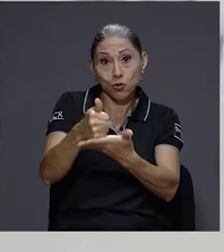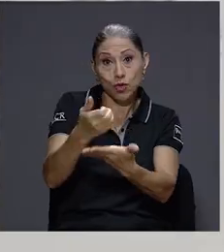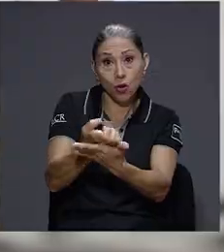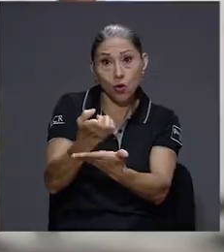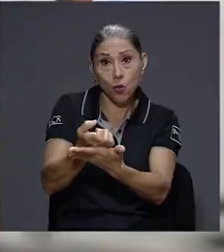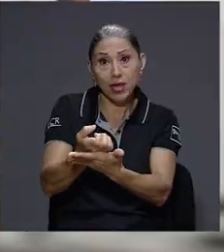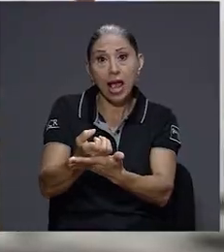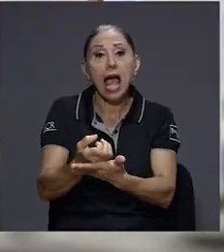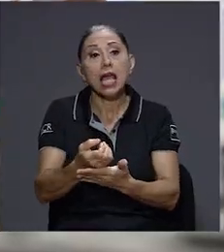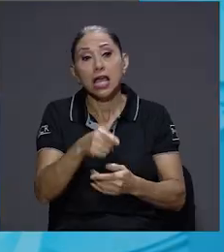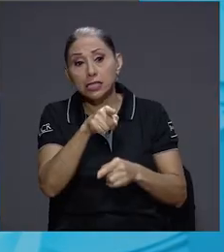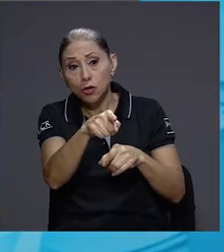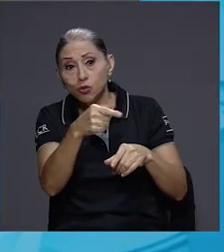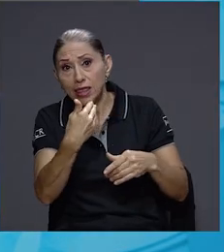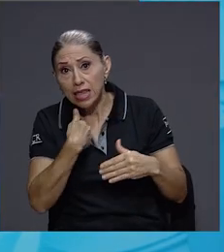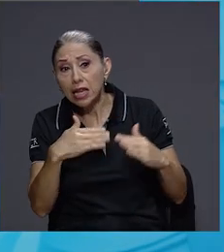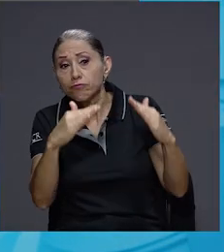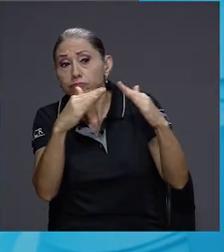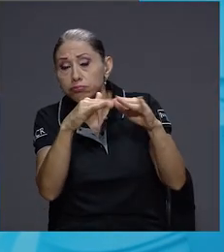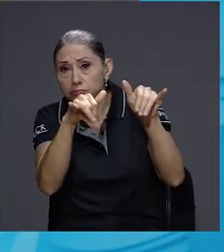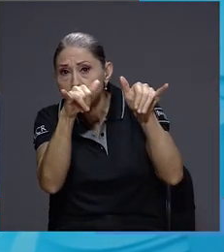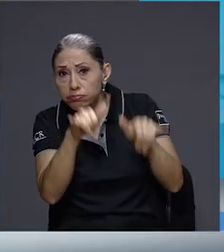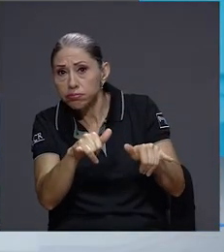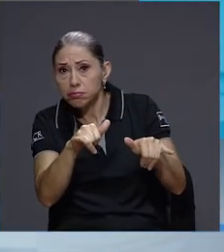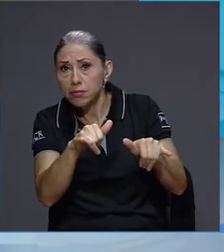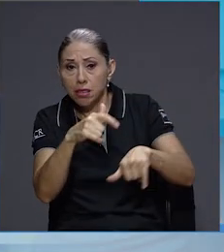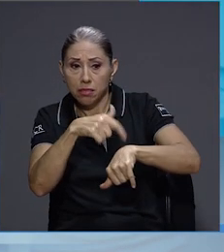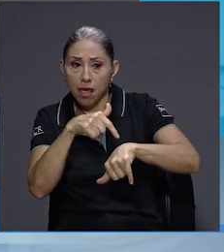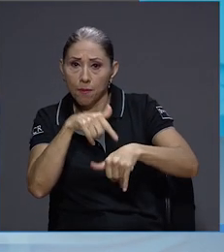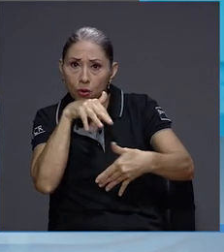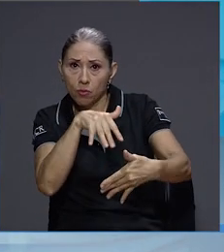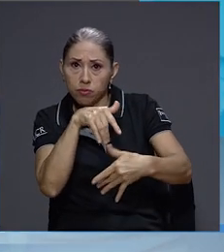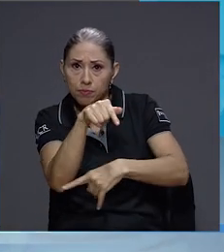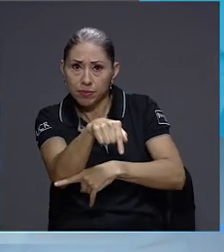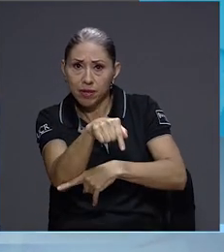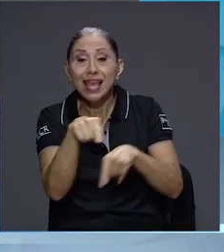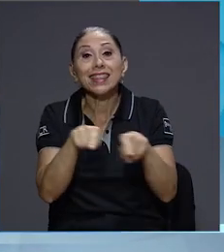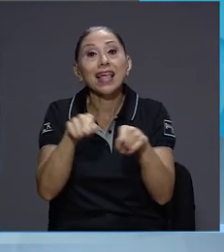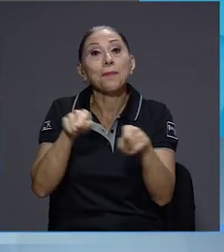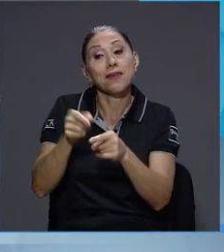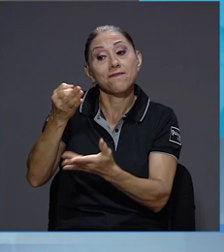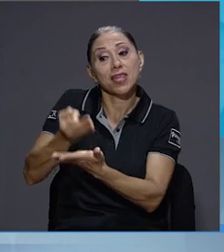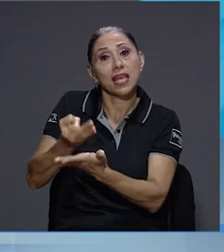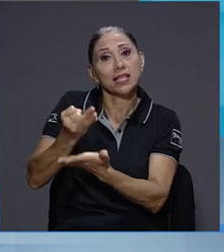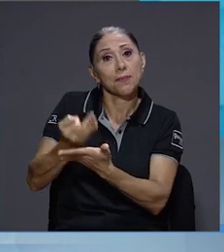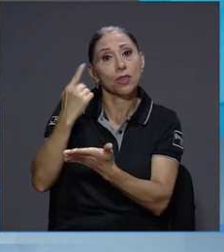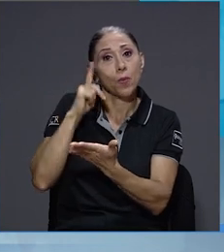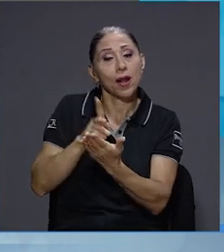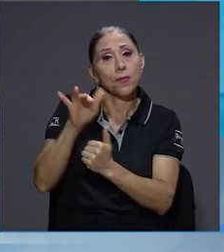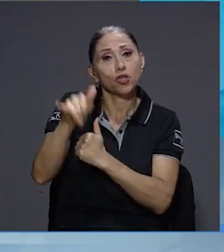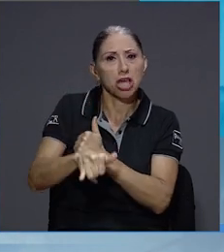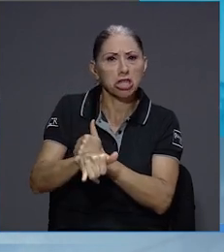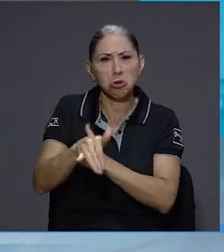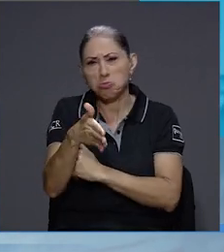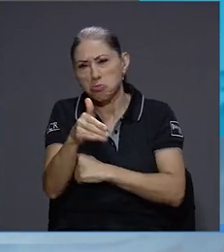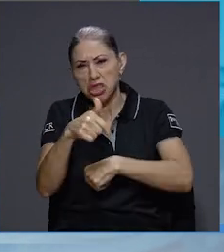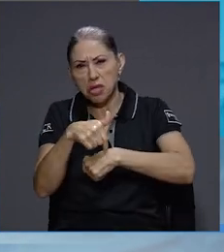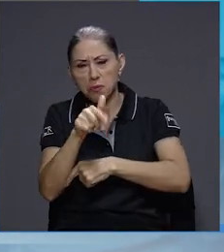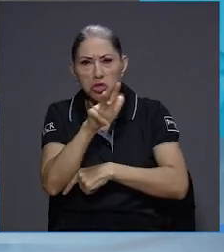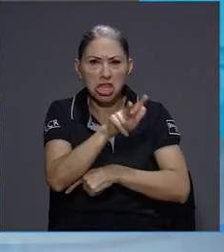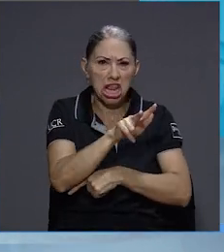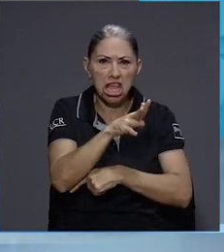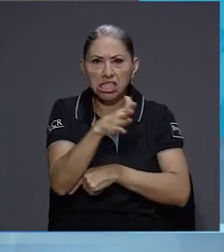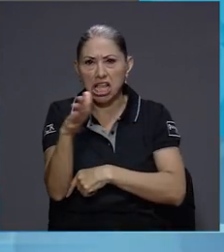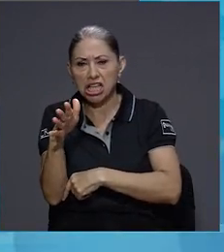vaya a hacer esta beca y también incluye la parte del financiamiento para realizar el proyecto a través de entre tres y cinco